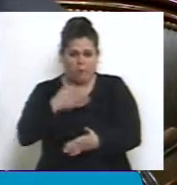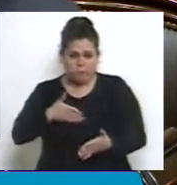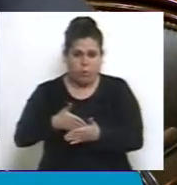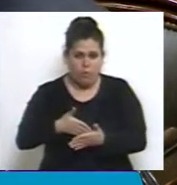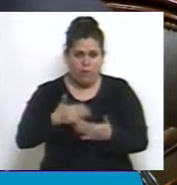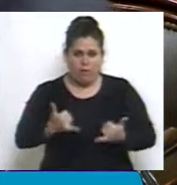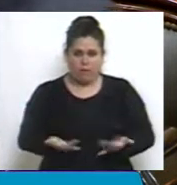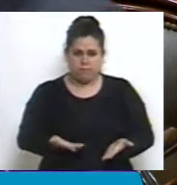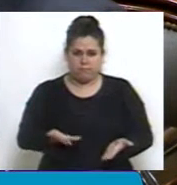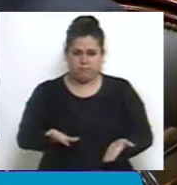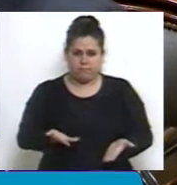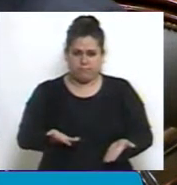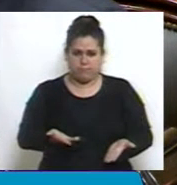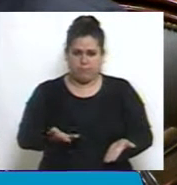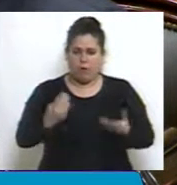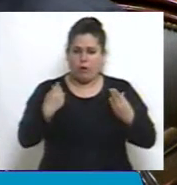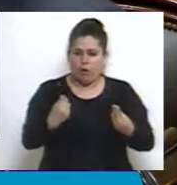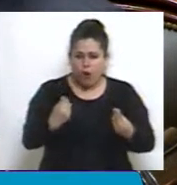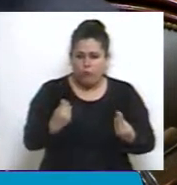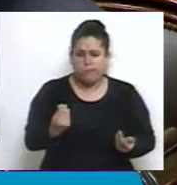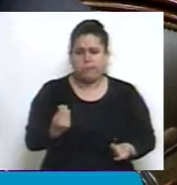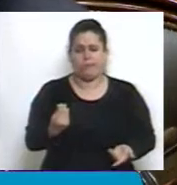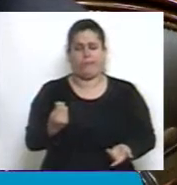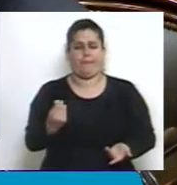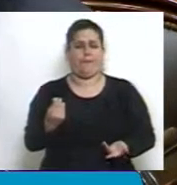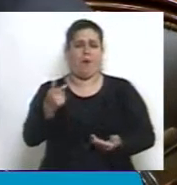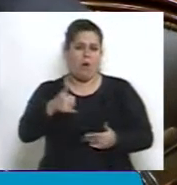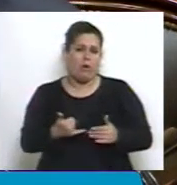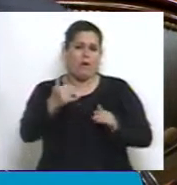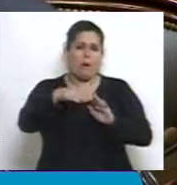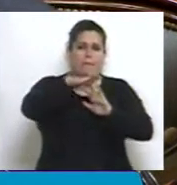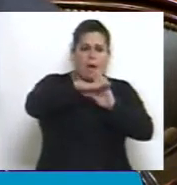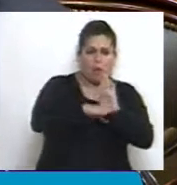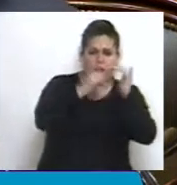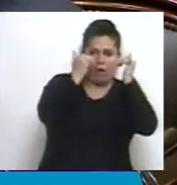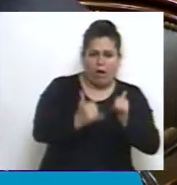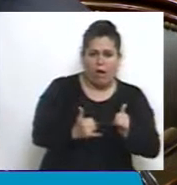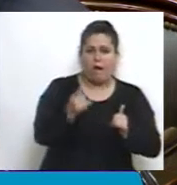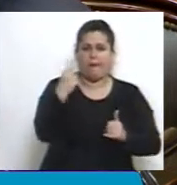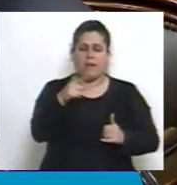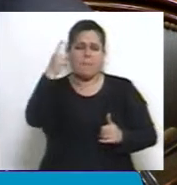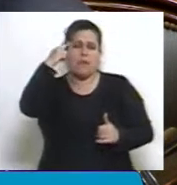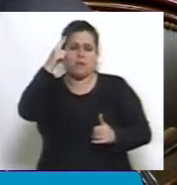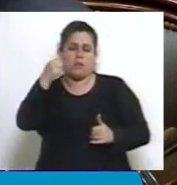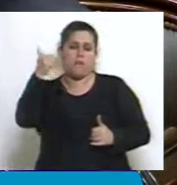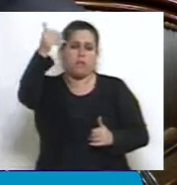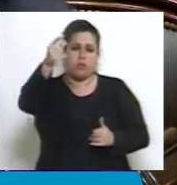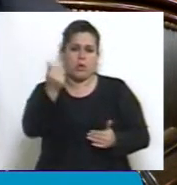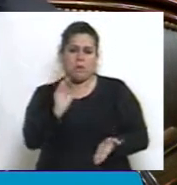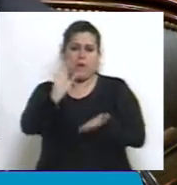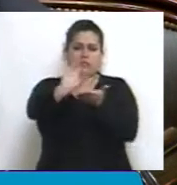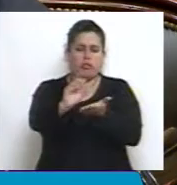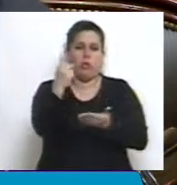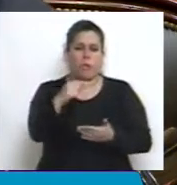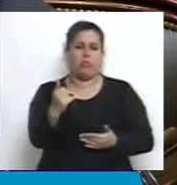¿Cómo es posible que se fijen pautas y se hagan cálculos previendo una inflación del